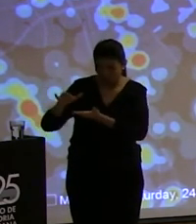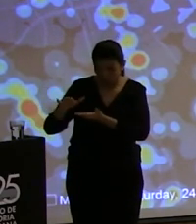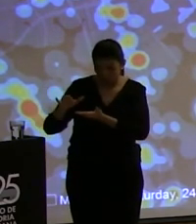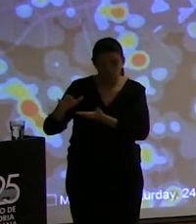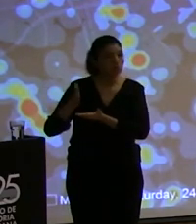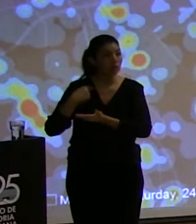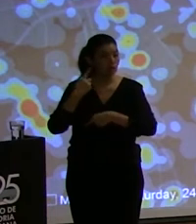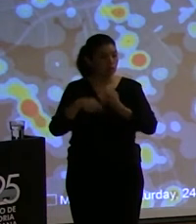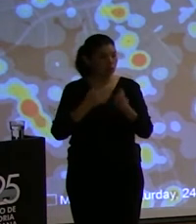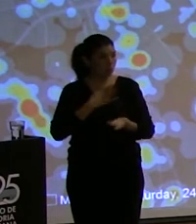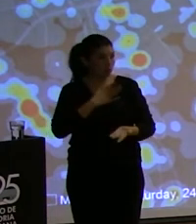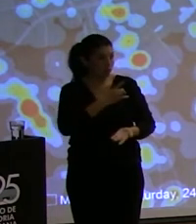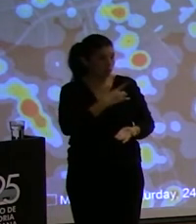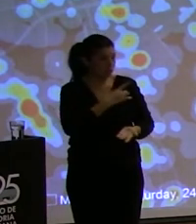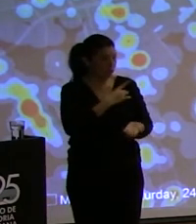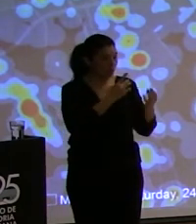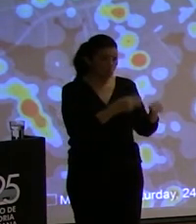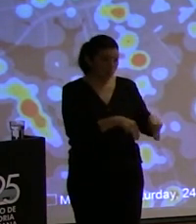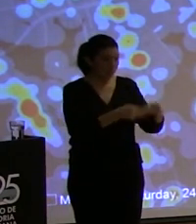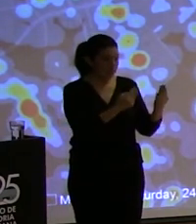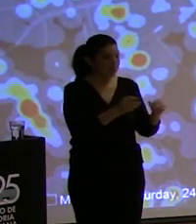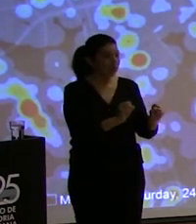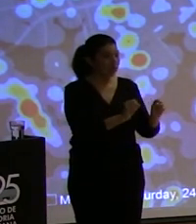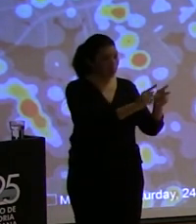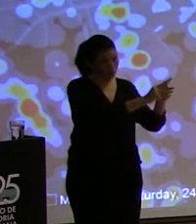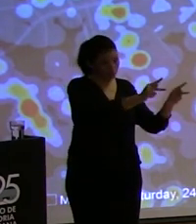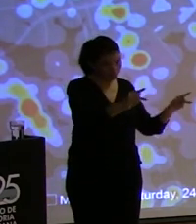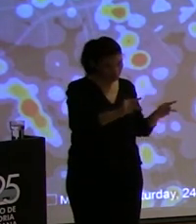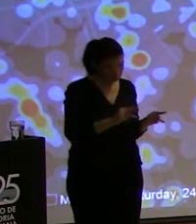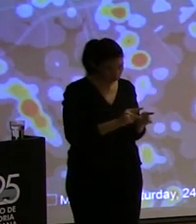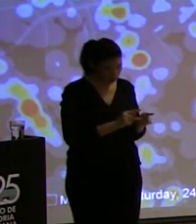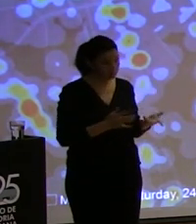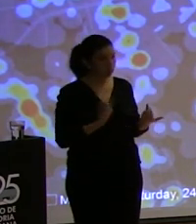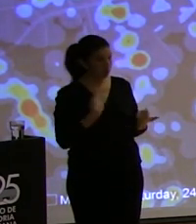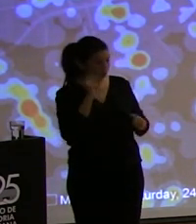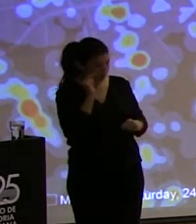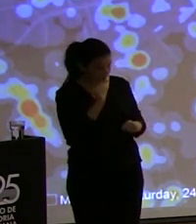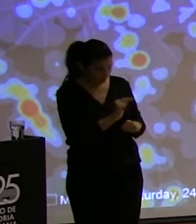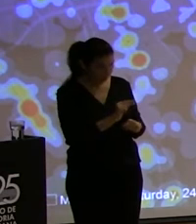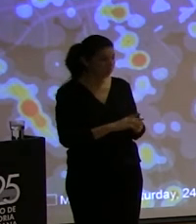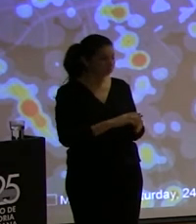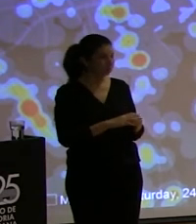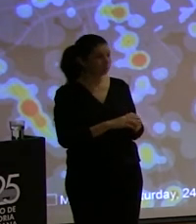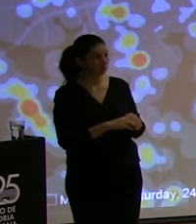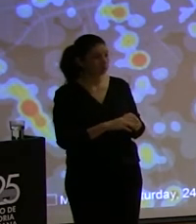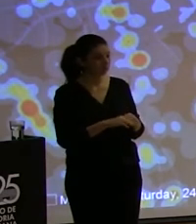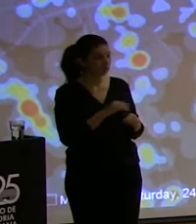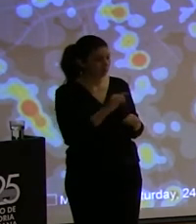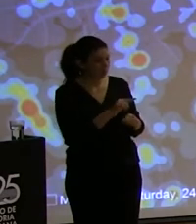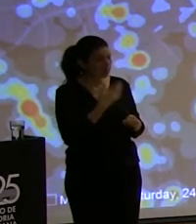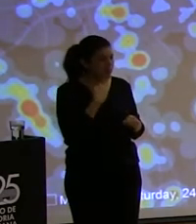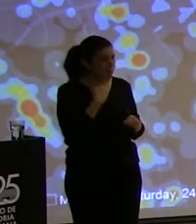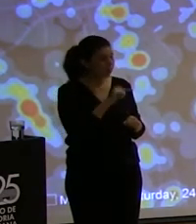la gente que está ahí procede de estos barrios, bueno, es toda gente de los barrios altos, de las colinas. Esta otra